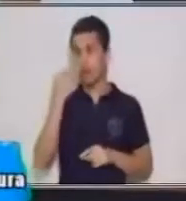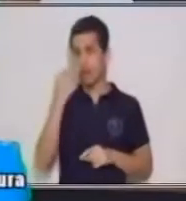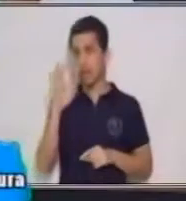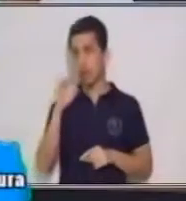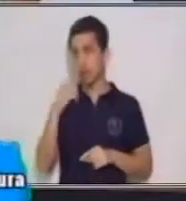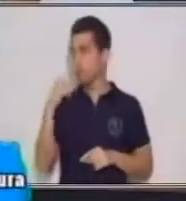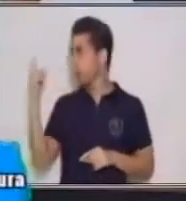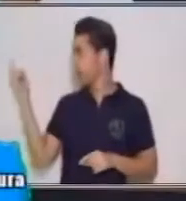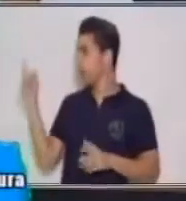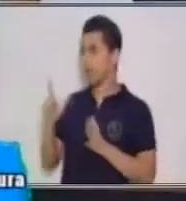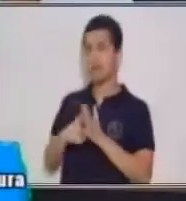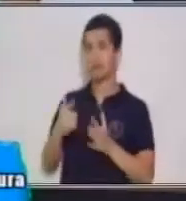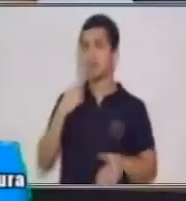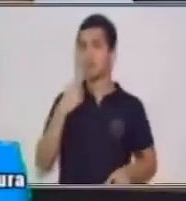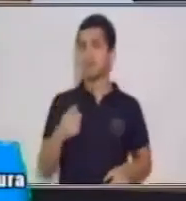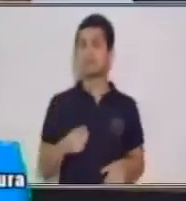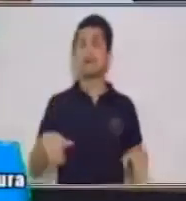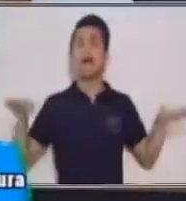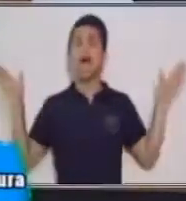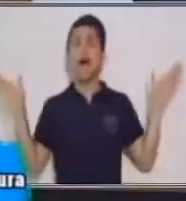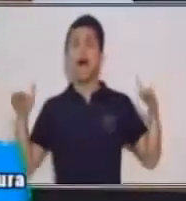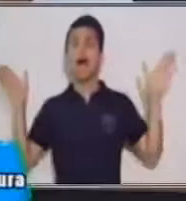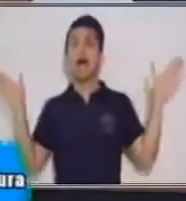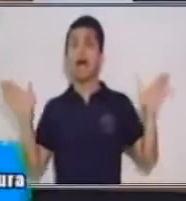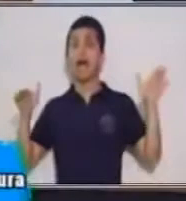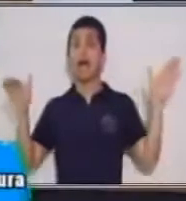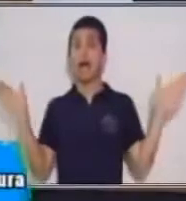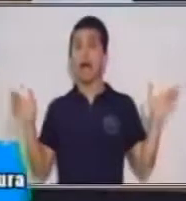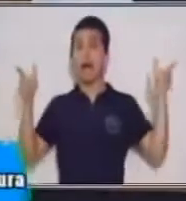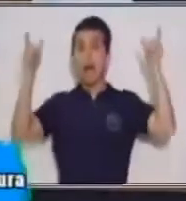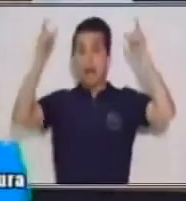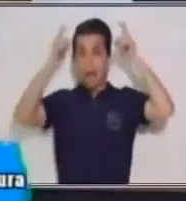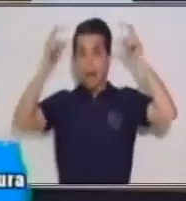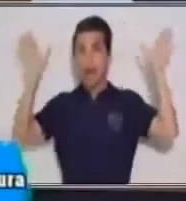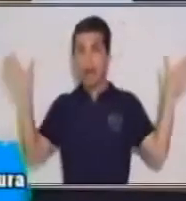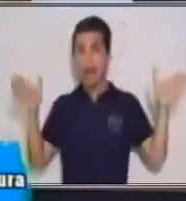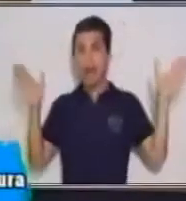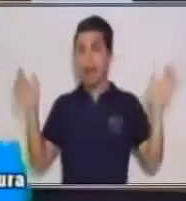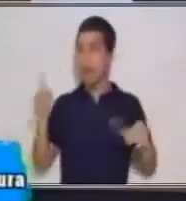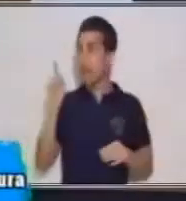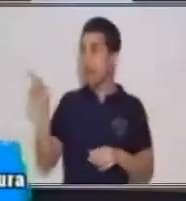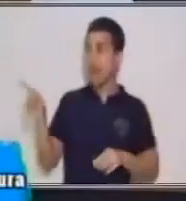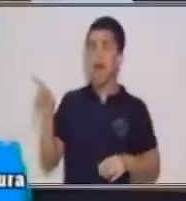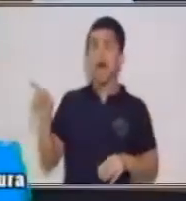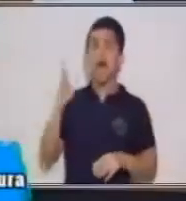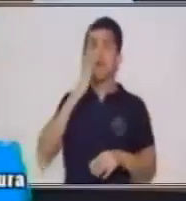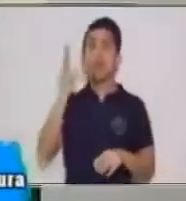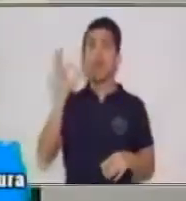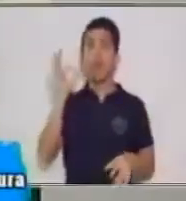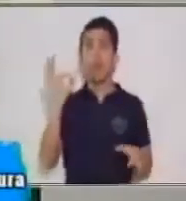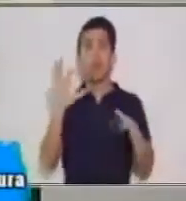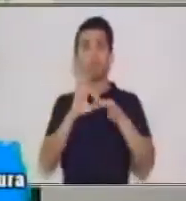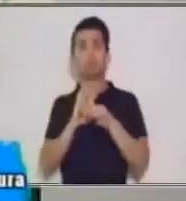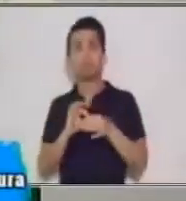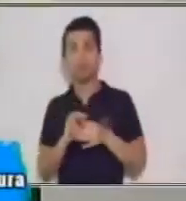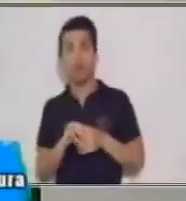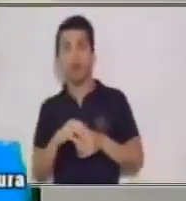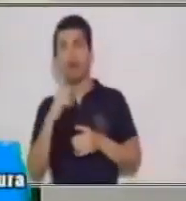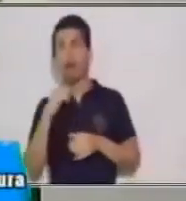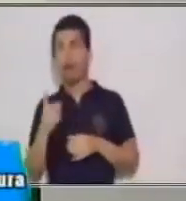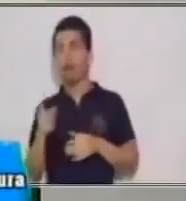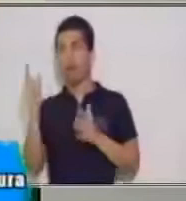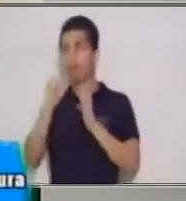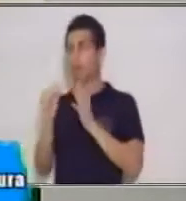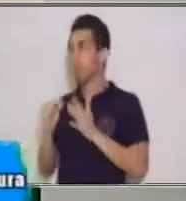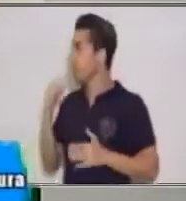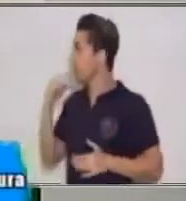el título, dice El ángel del abuelo. ¿Qué consideran ustedes de qué puede tratar? Si vemos la imagen,